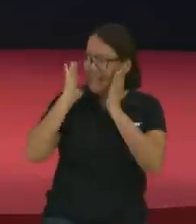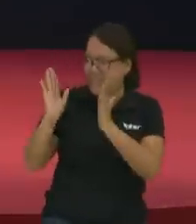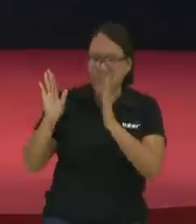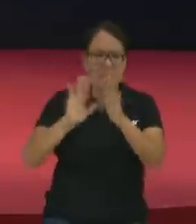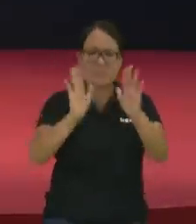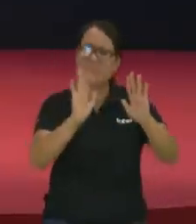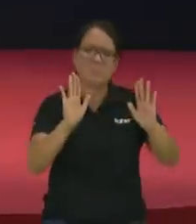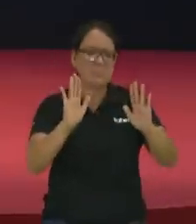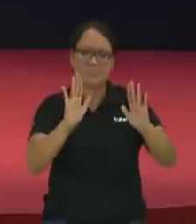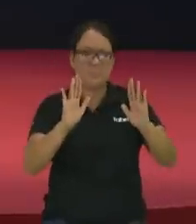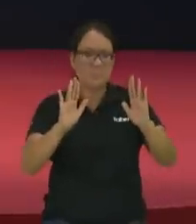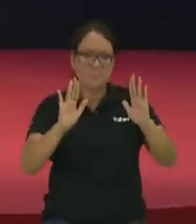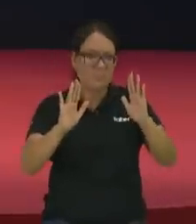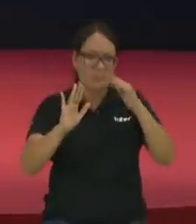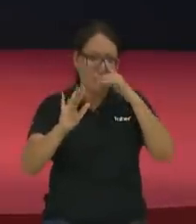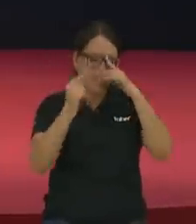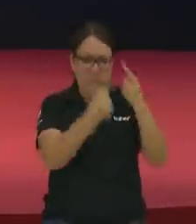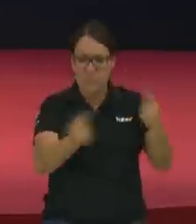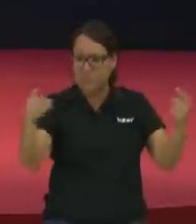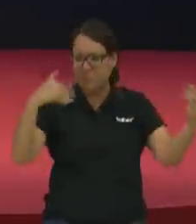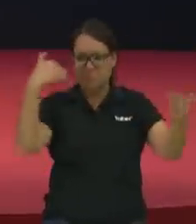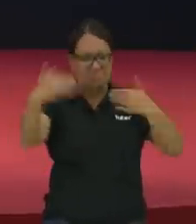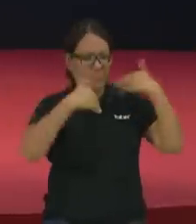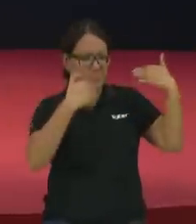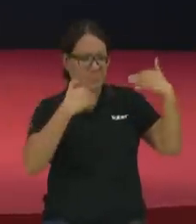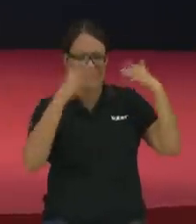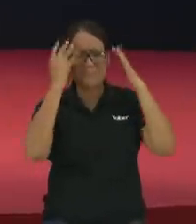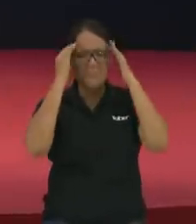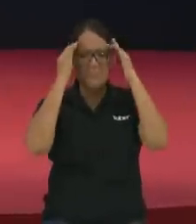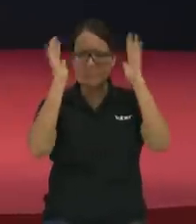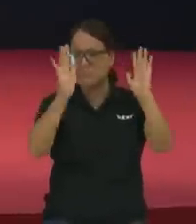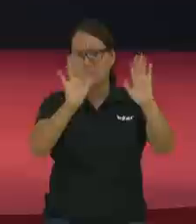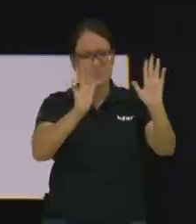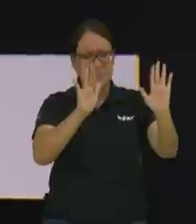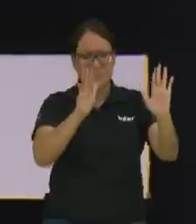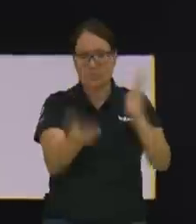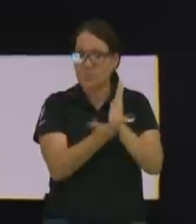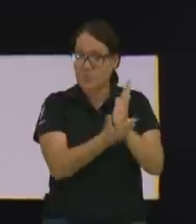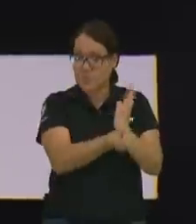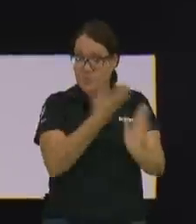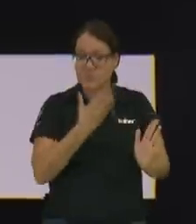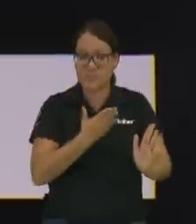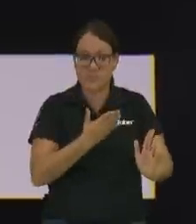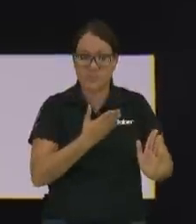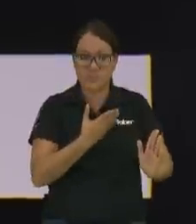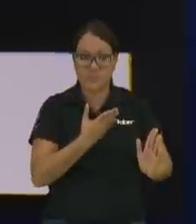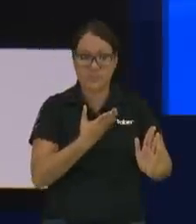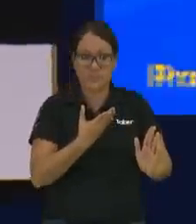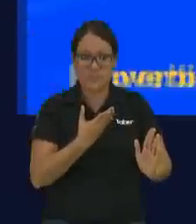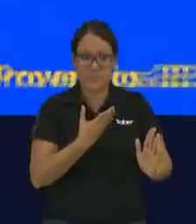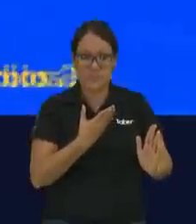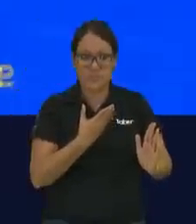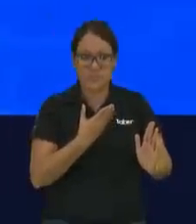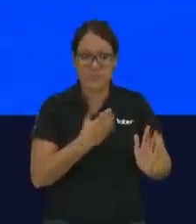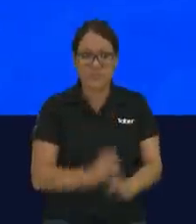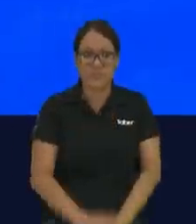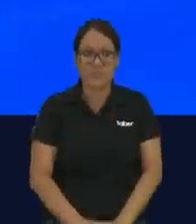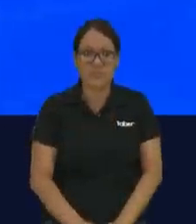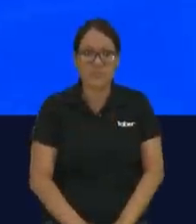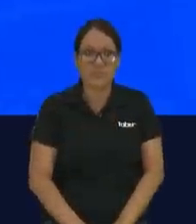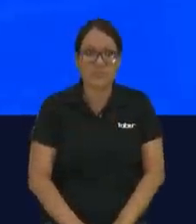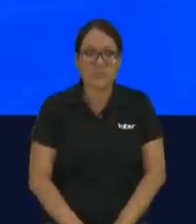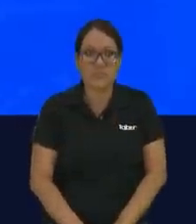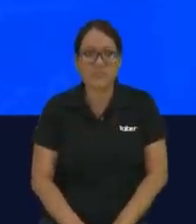El que te escupan o te escriban o te calumnen, no te preocupes. Mira lo que dice la Biblia. Bienaventurados